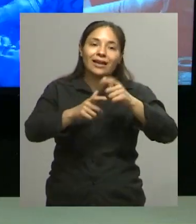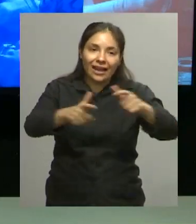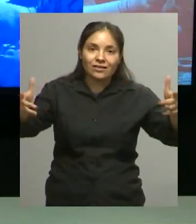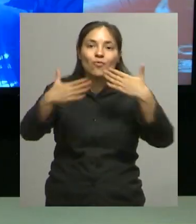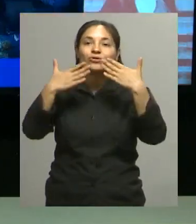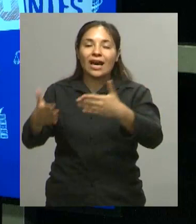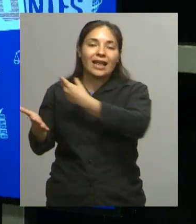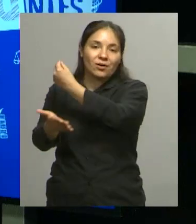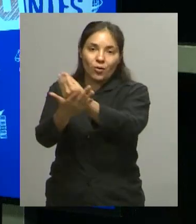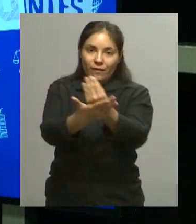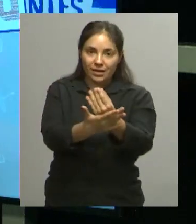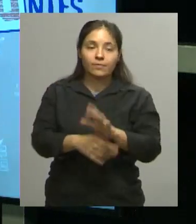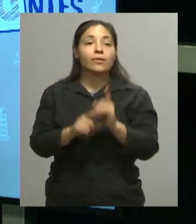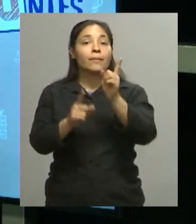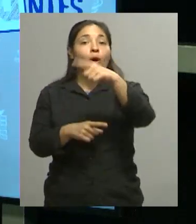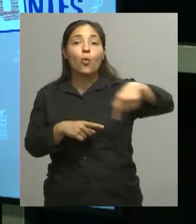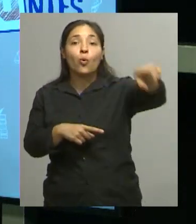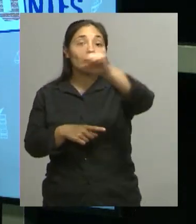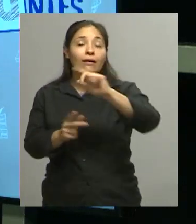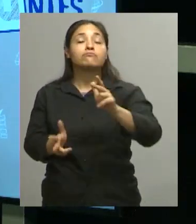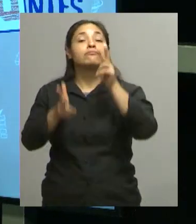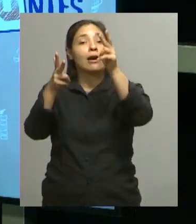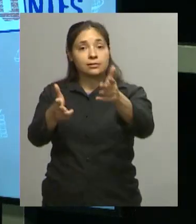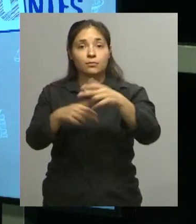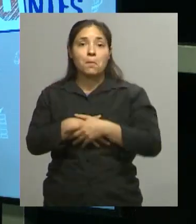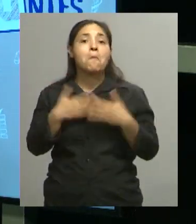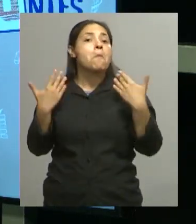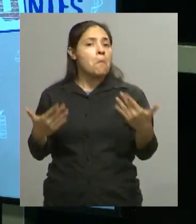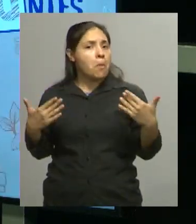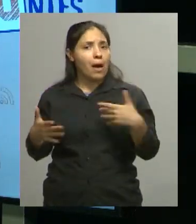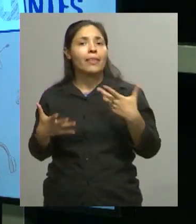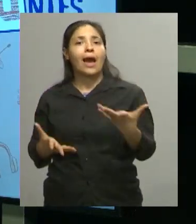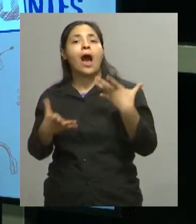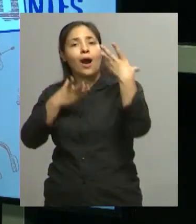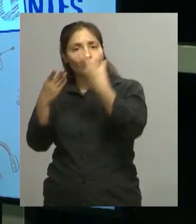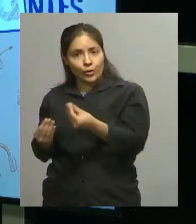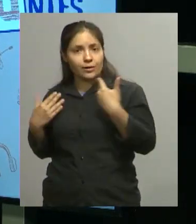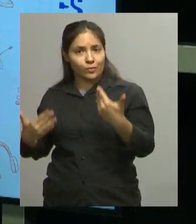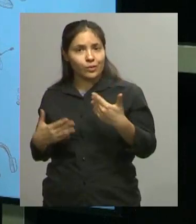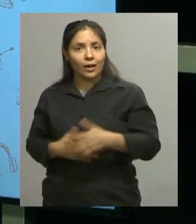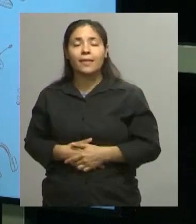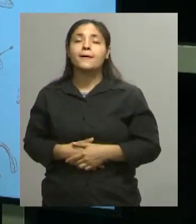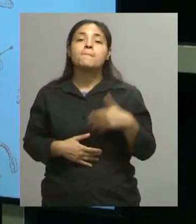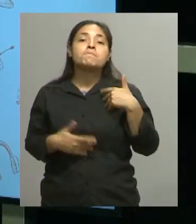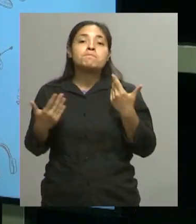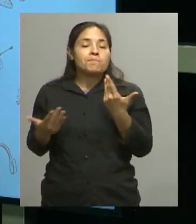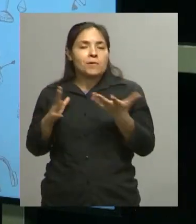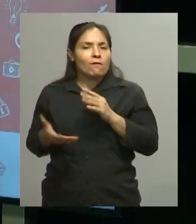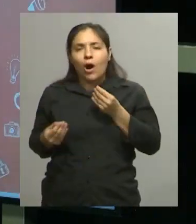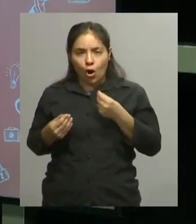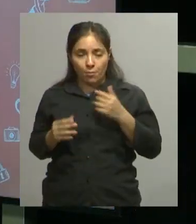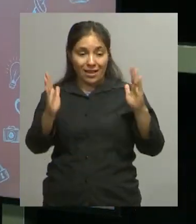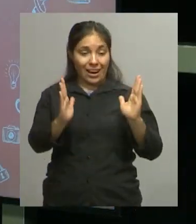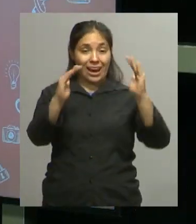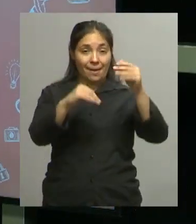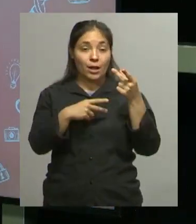a ustedes Bueno, y le decimos a ustedes que Bueno, por supuesto Pueden ser parte de esto colaborando Ya sea comprando esta lámpara